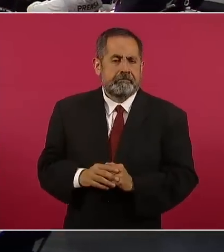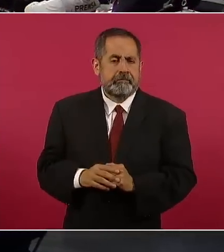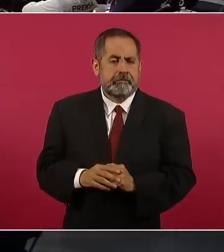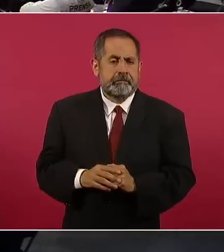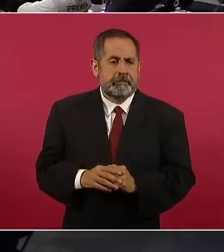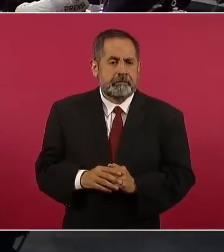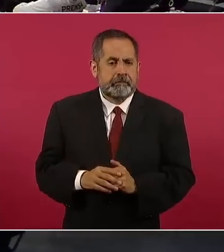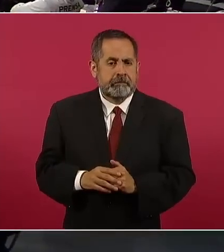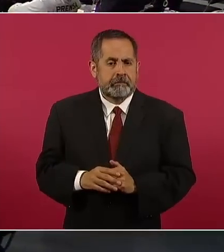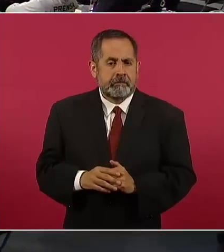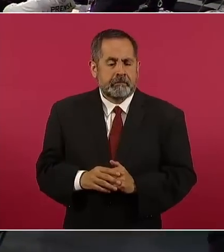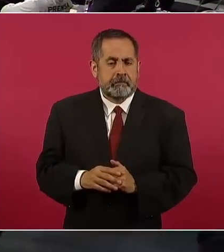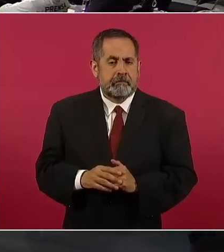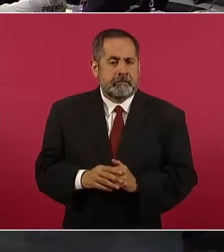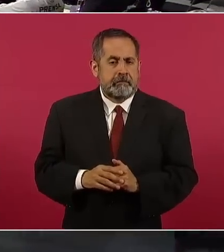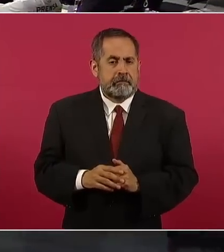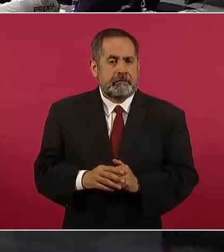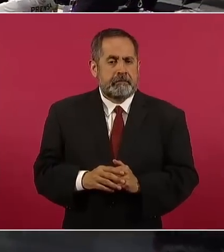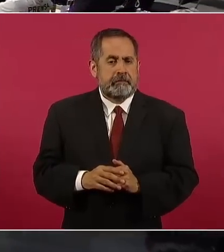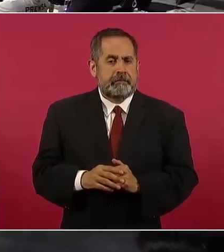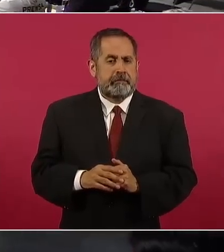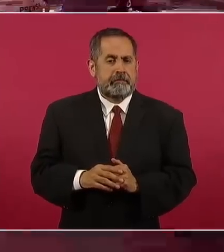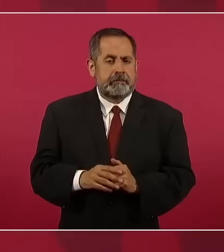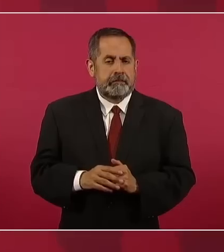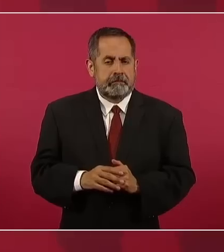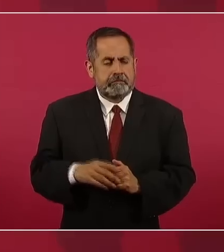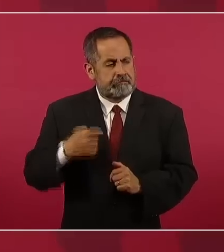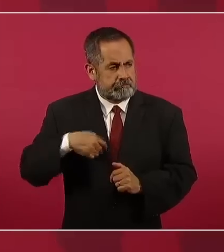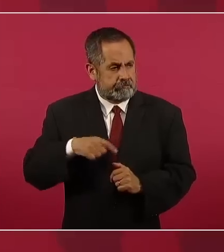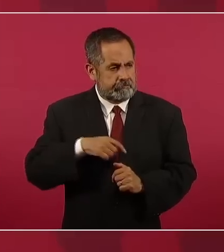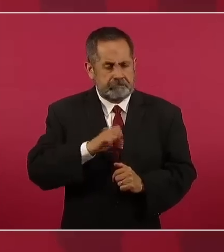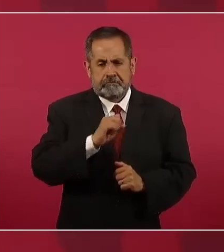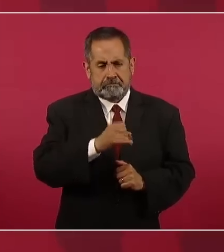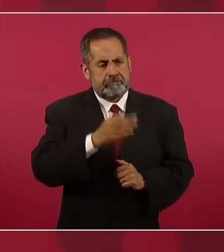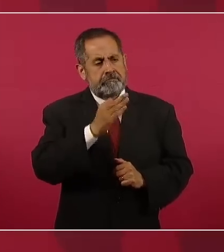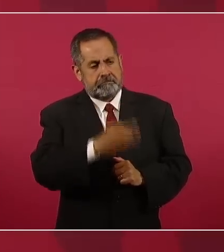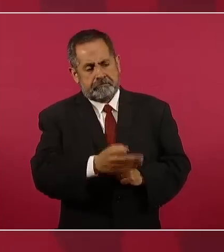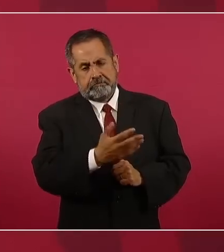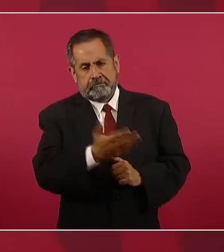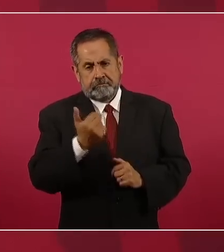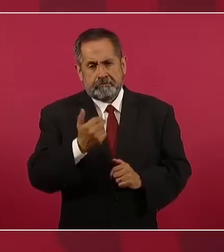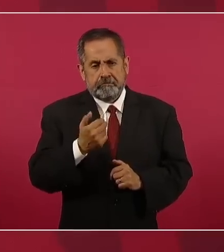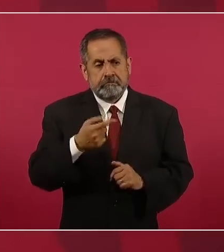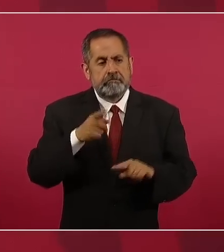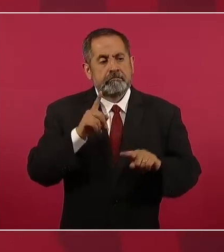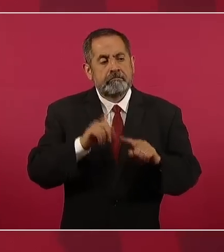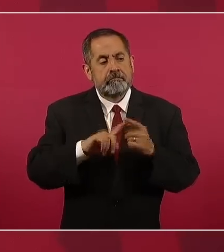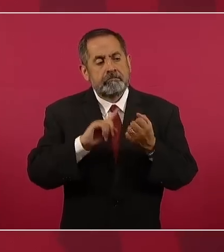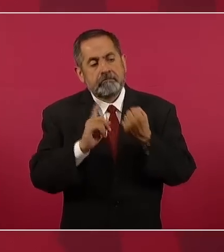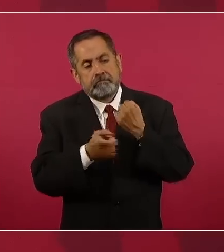sí, lo aceptamos, pero ¿quiénes fueron